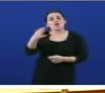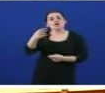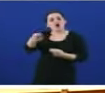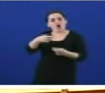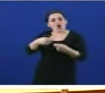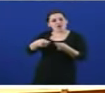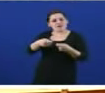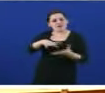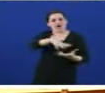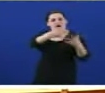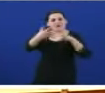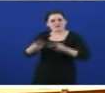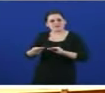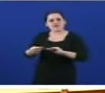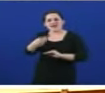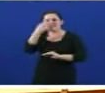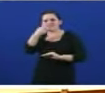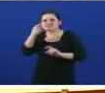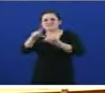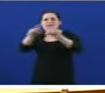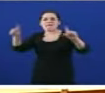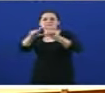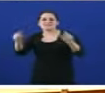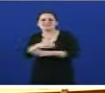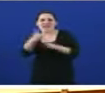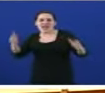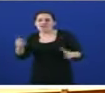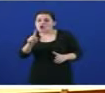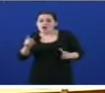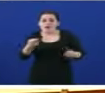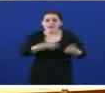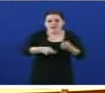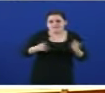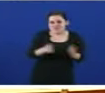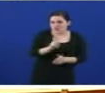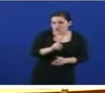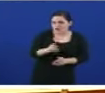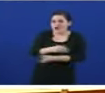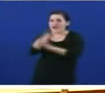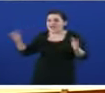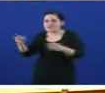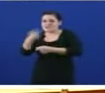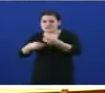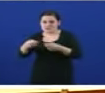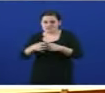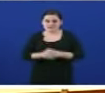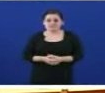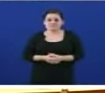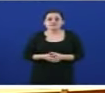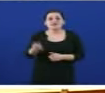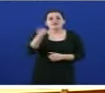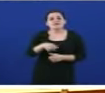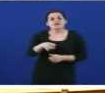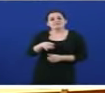feito a medida dos intereses das grandes superficies. E non ian vostedes desaproveitar a oportunidade de paso que fan tamén é